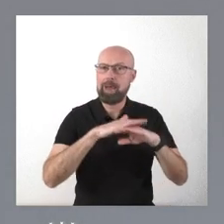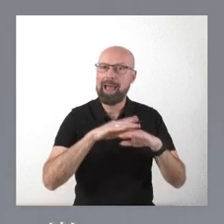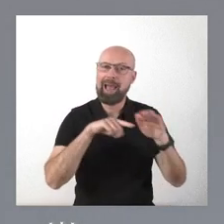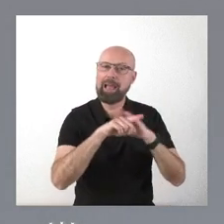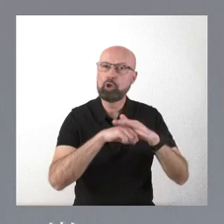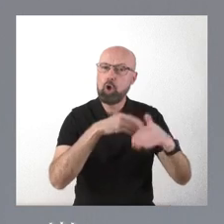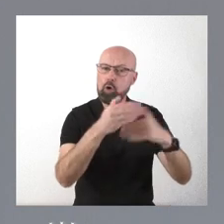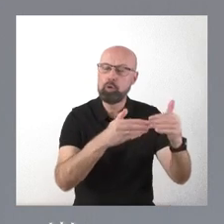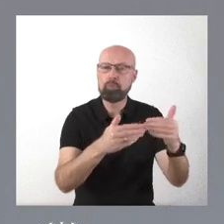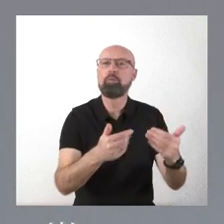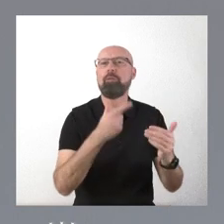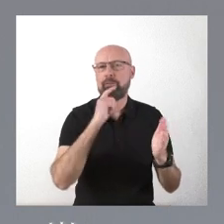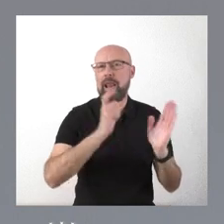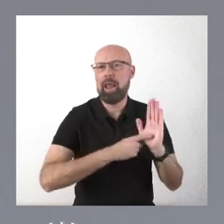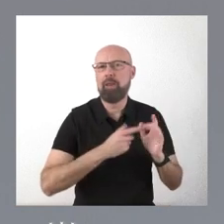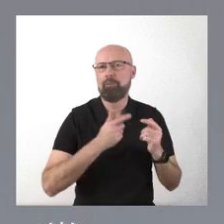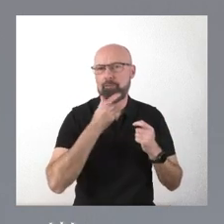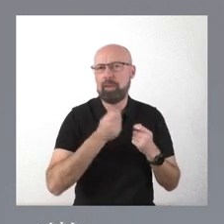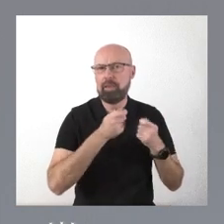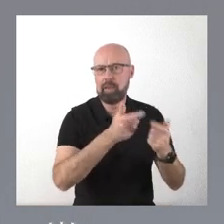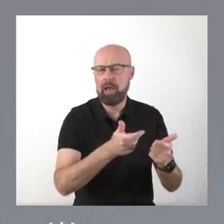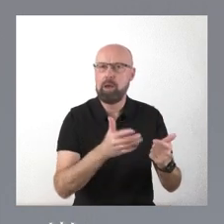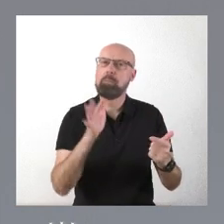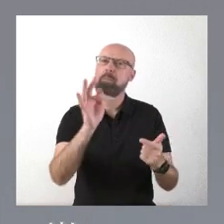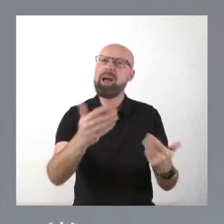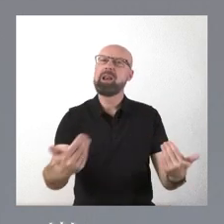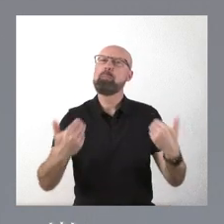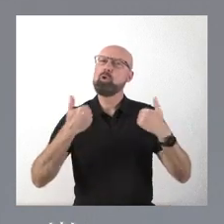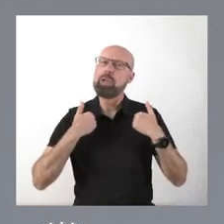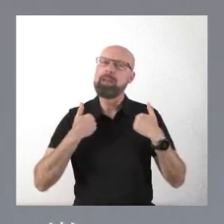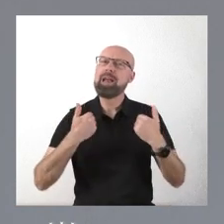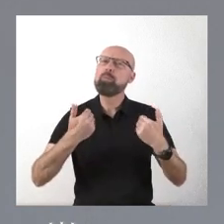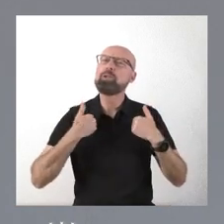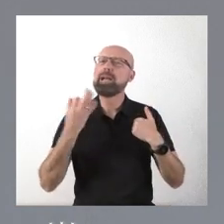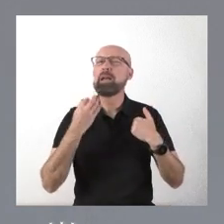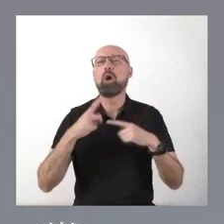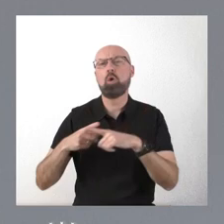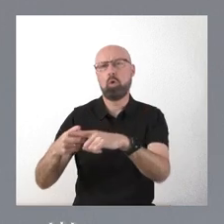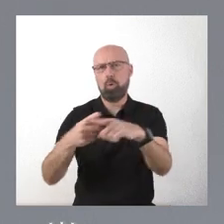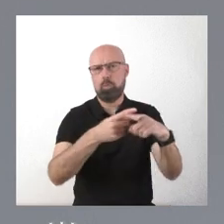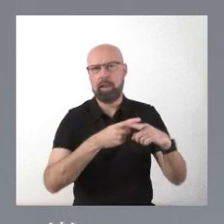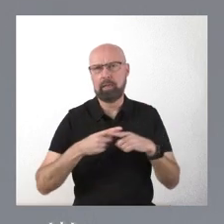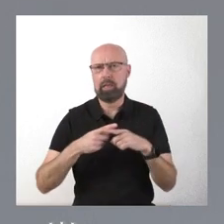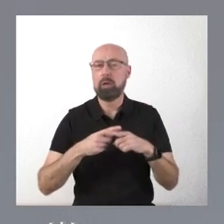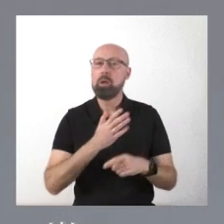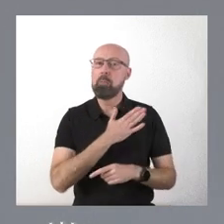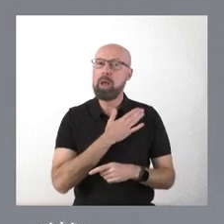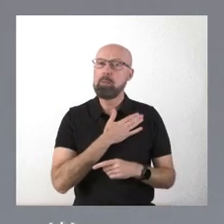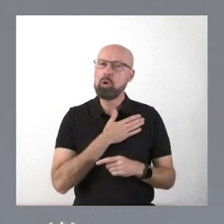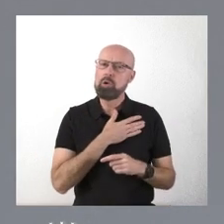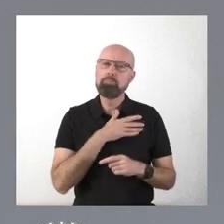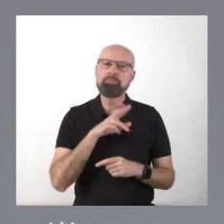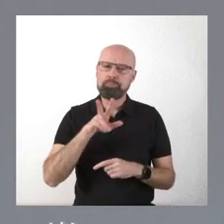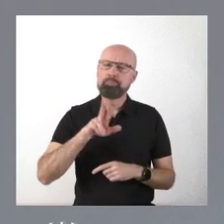de la responsabilidad, de la responsabilidad compartida. El patrimonio es una responsabilidad compartida,